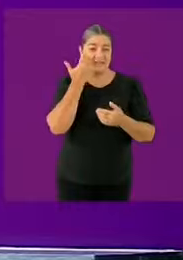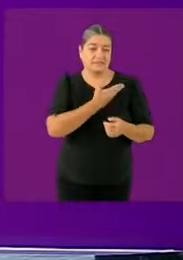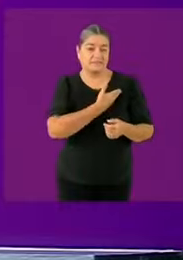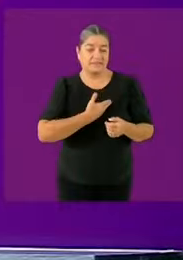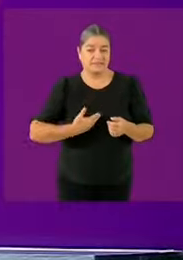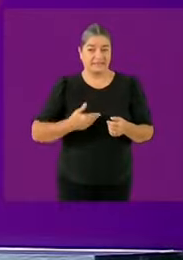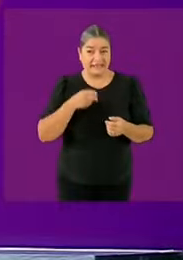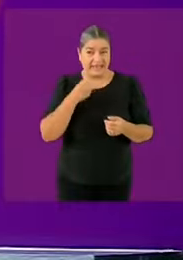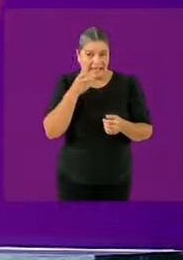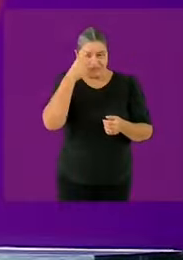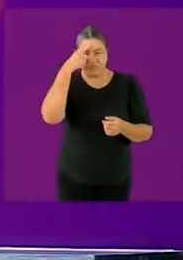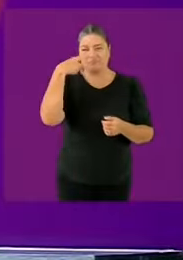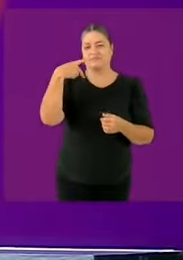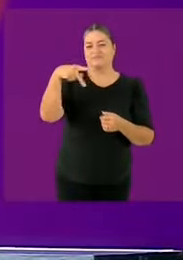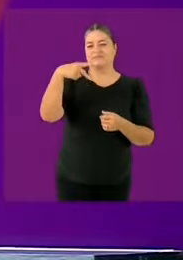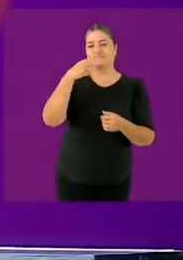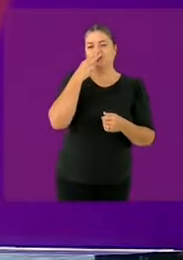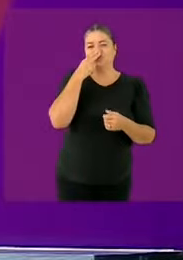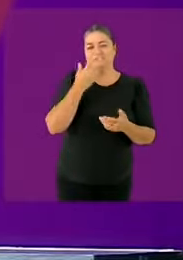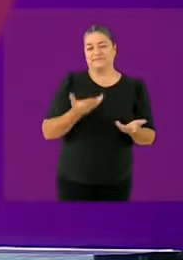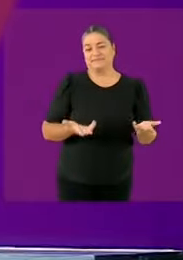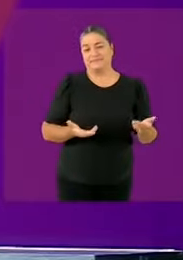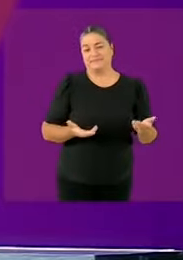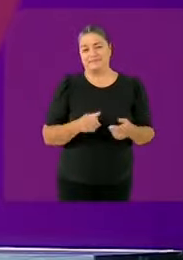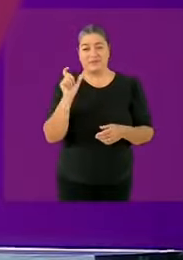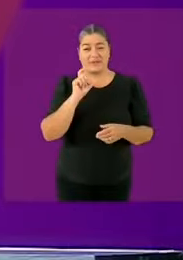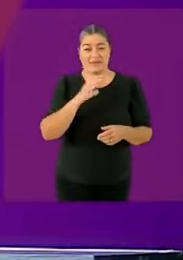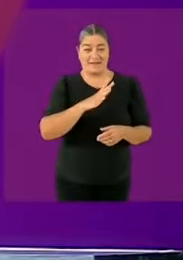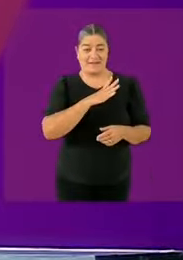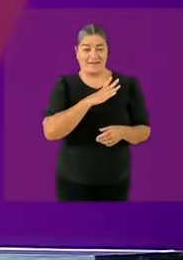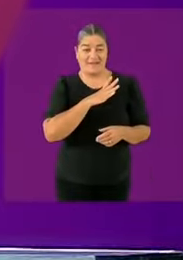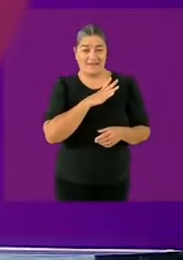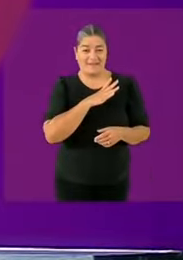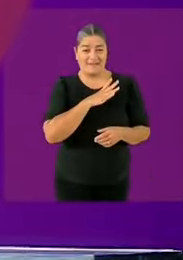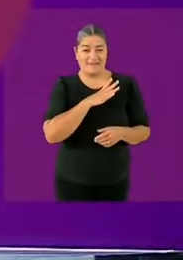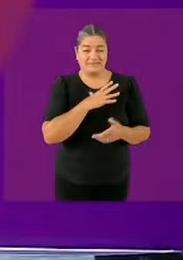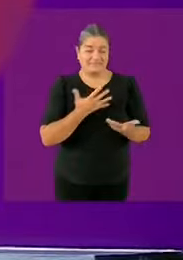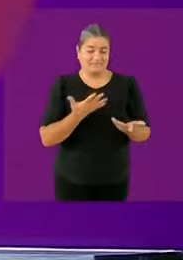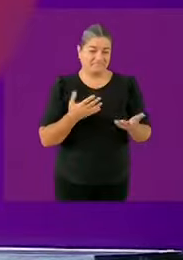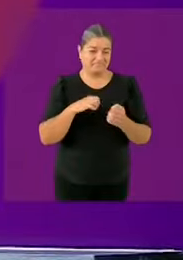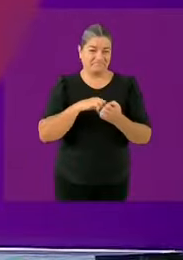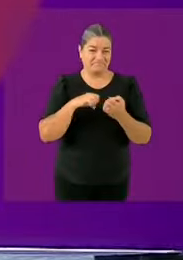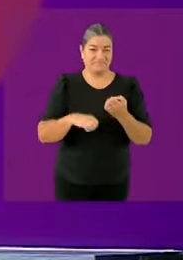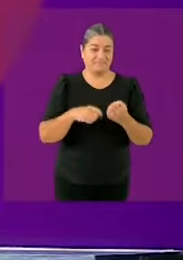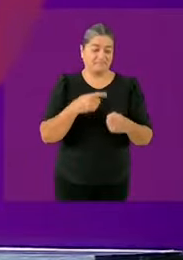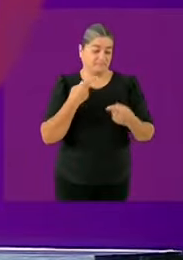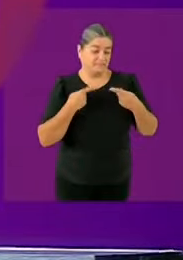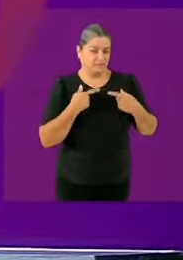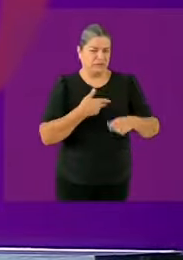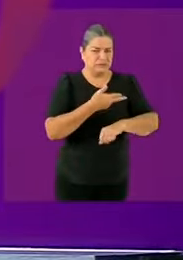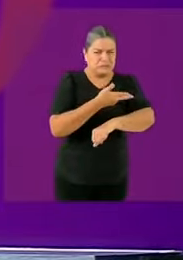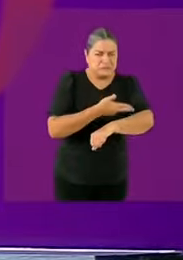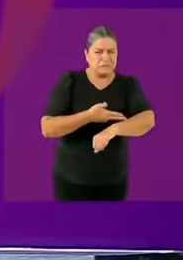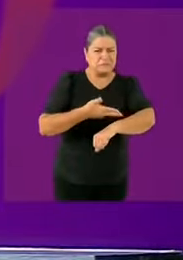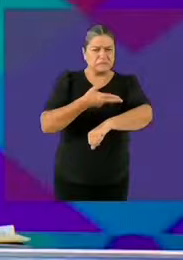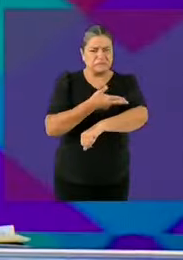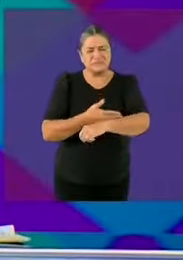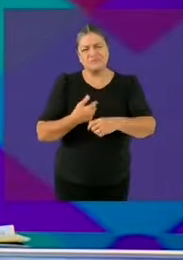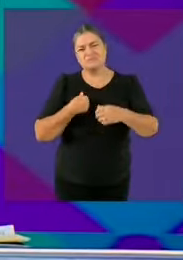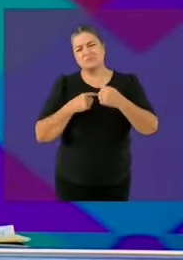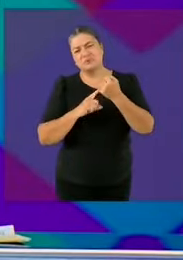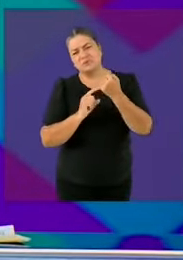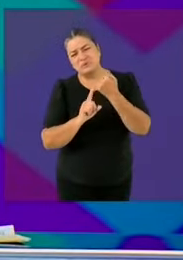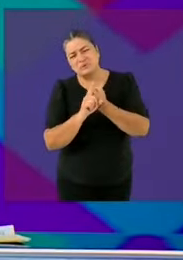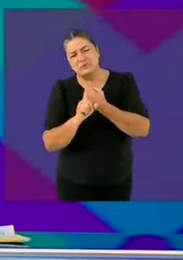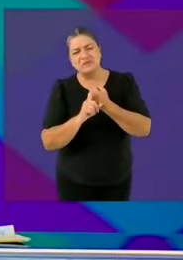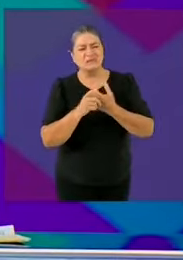despojados cuando... que hay un... Bueno, que cada vez que hacen un trámite así lo declaran, hay un problema y les cobran... Yo voy a proponer que la